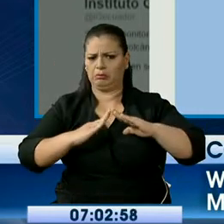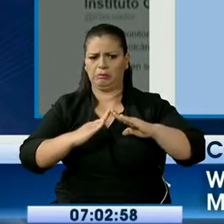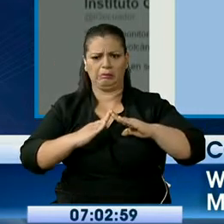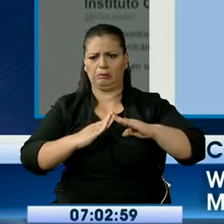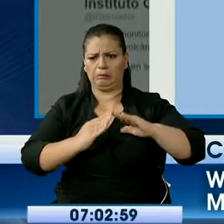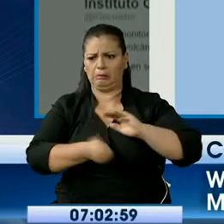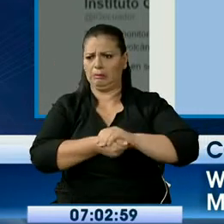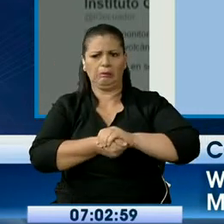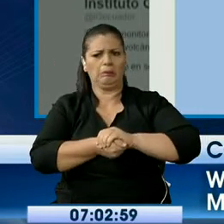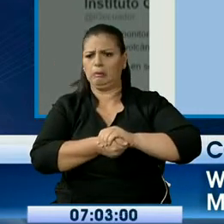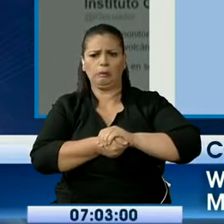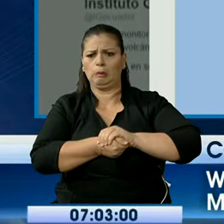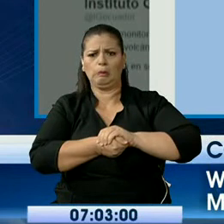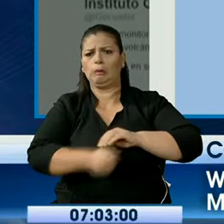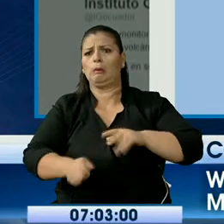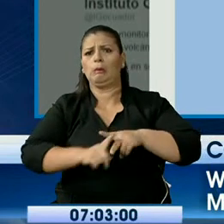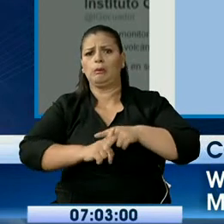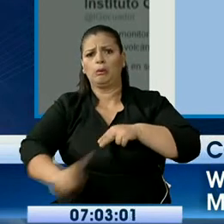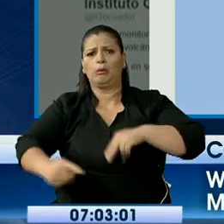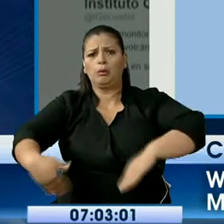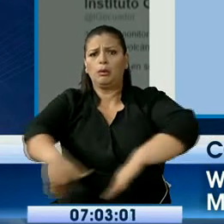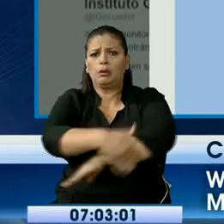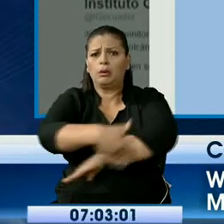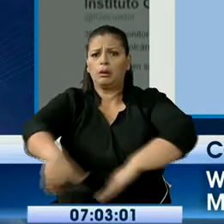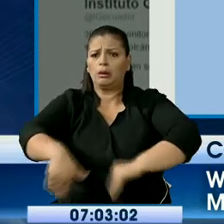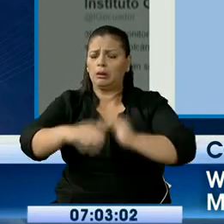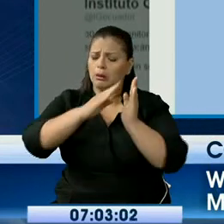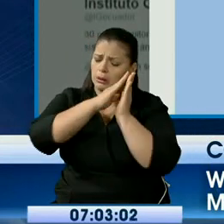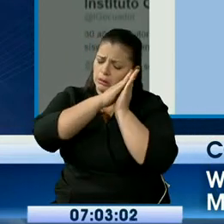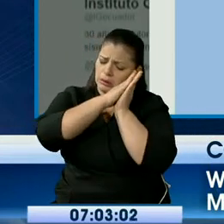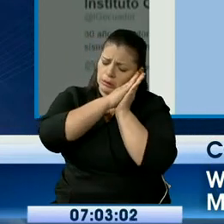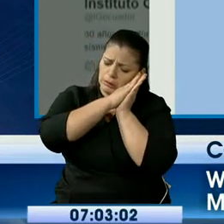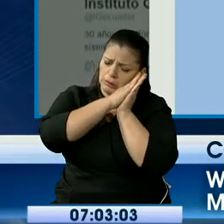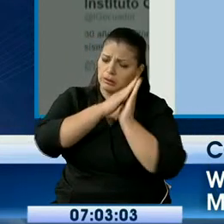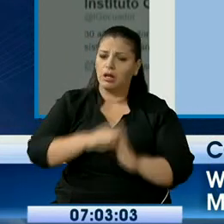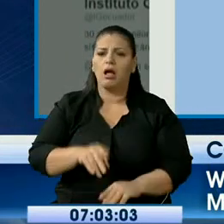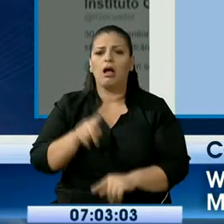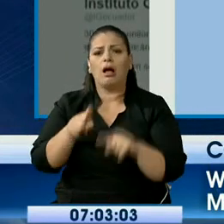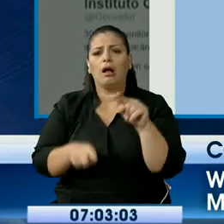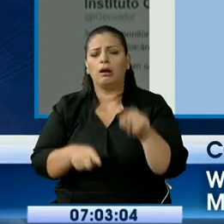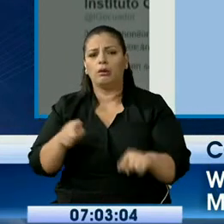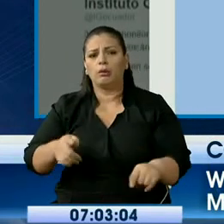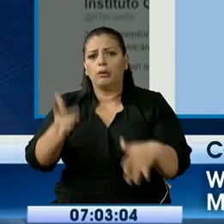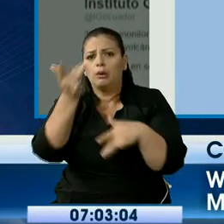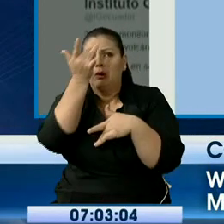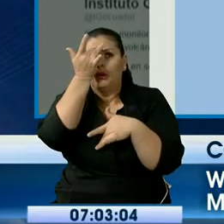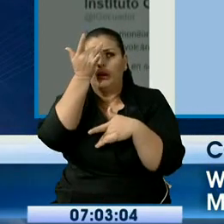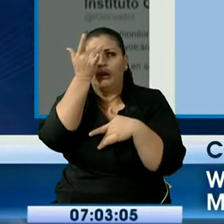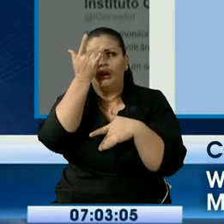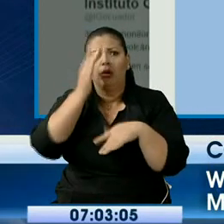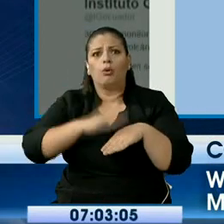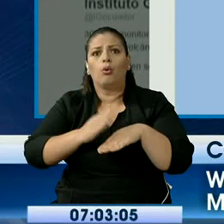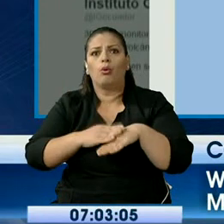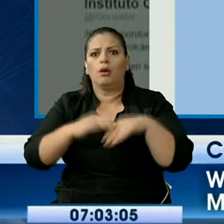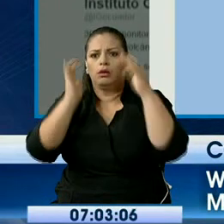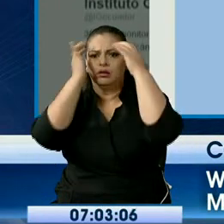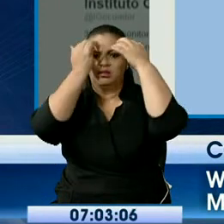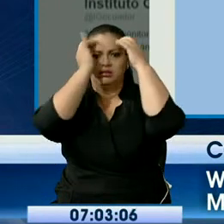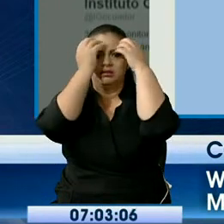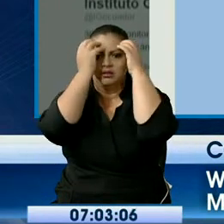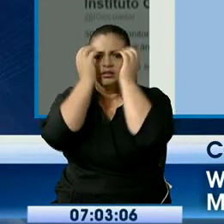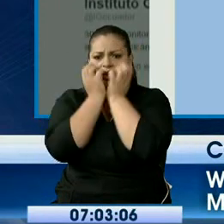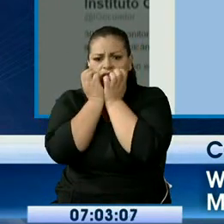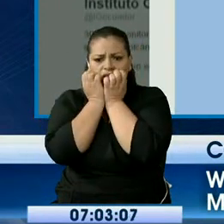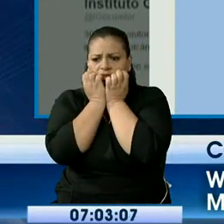la ley de la salud. enfermedad que se sintió alguna dolencia en su salud? Porque la gente, por el tema de los presos, se ponte